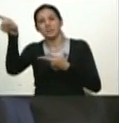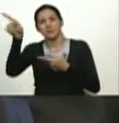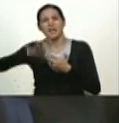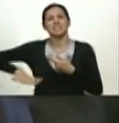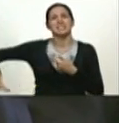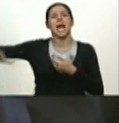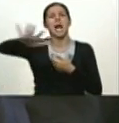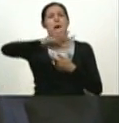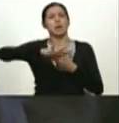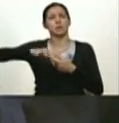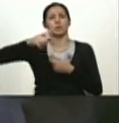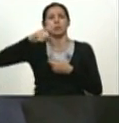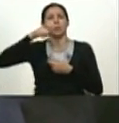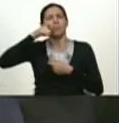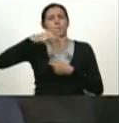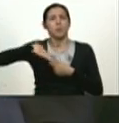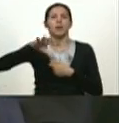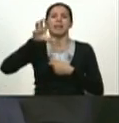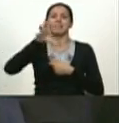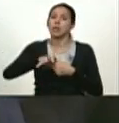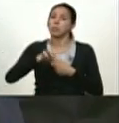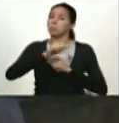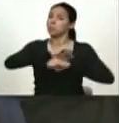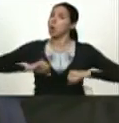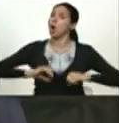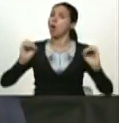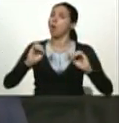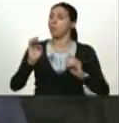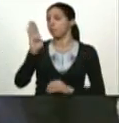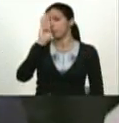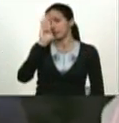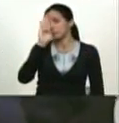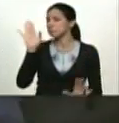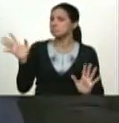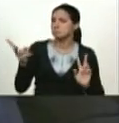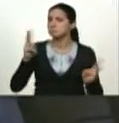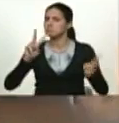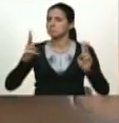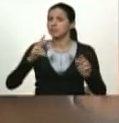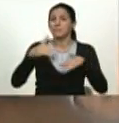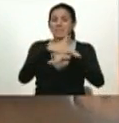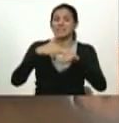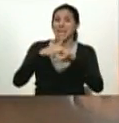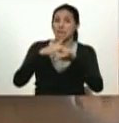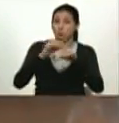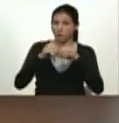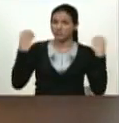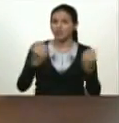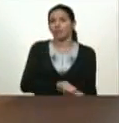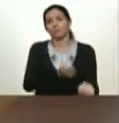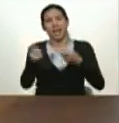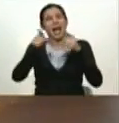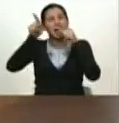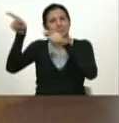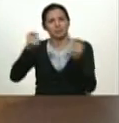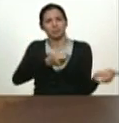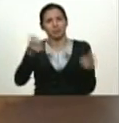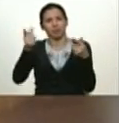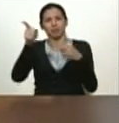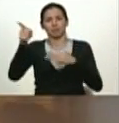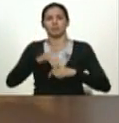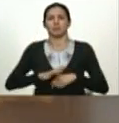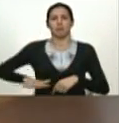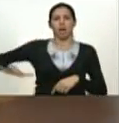para allá mismo para portuguesa o para varina varina está bien porque es una lomita así es un alto y puedes ver todo el llano